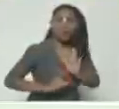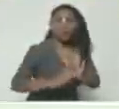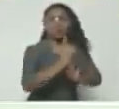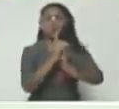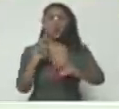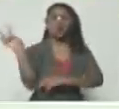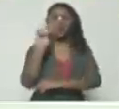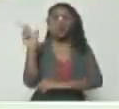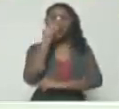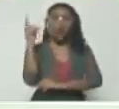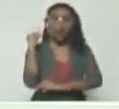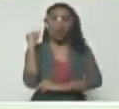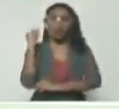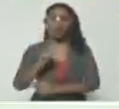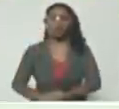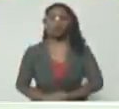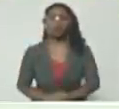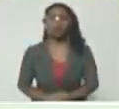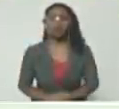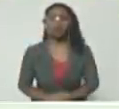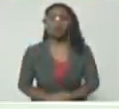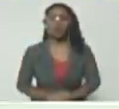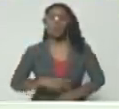venezolanos y las venezolanas.